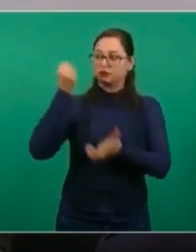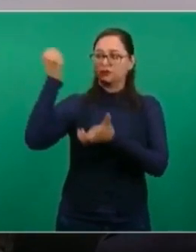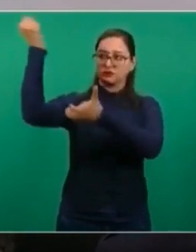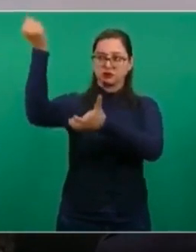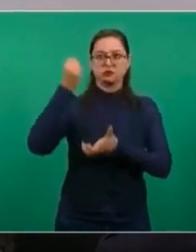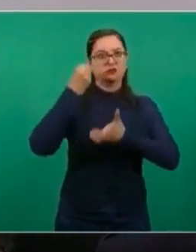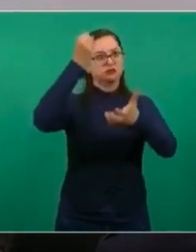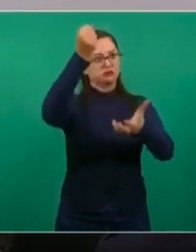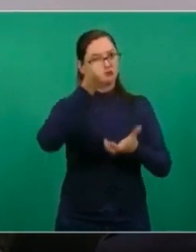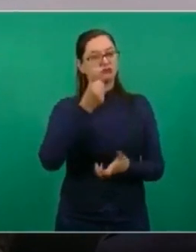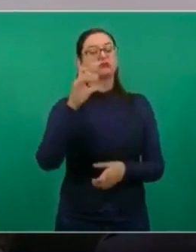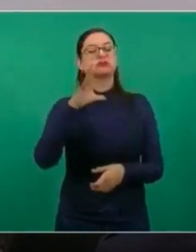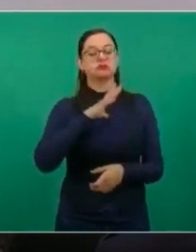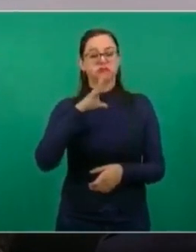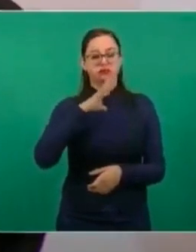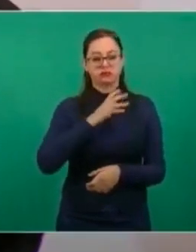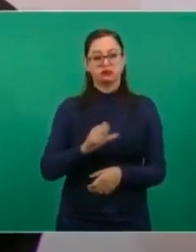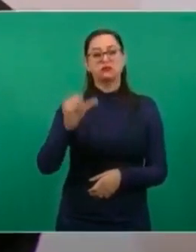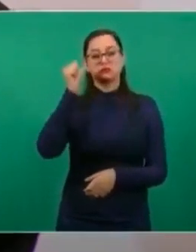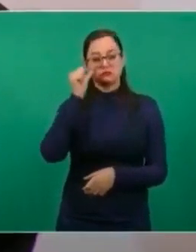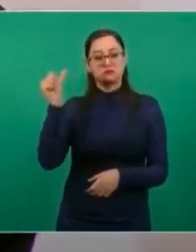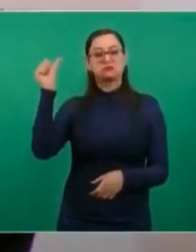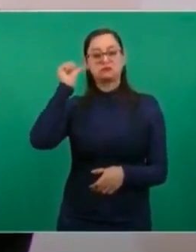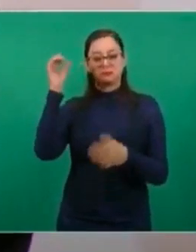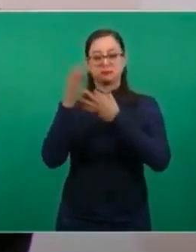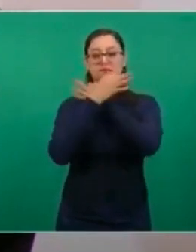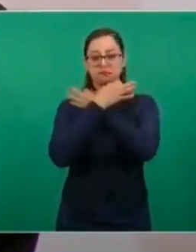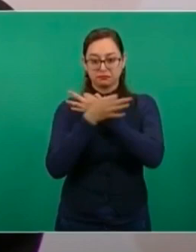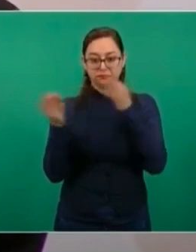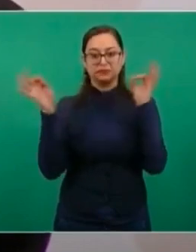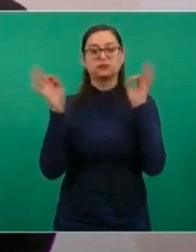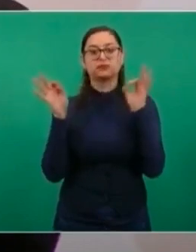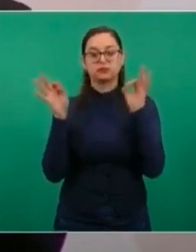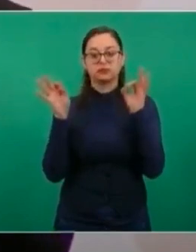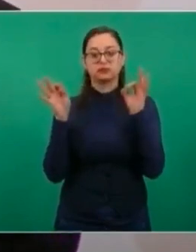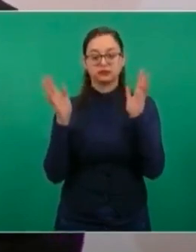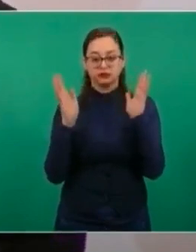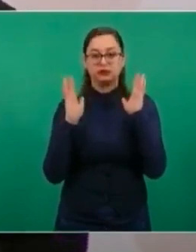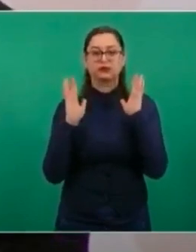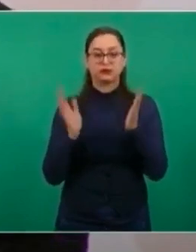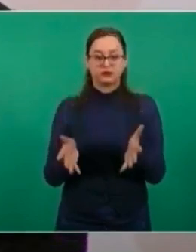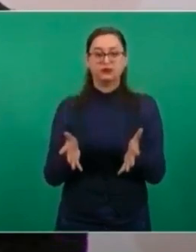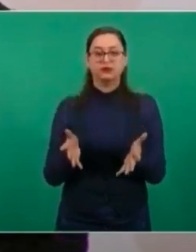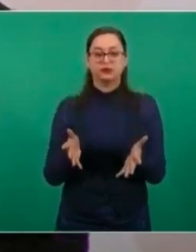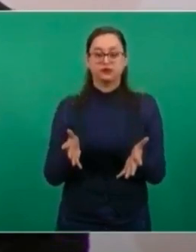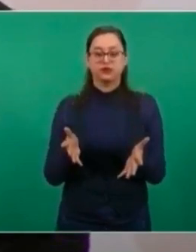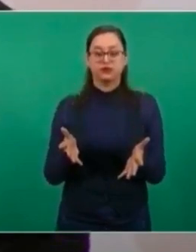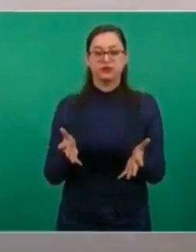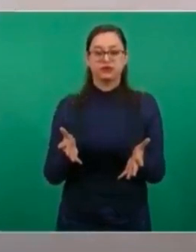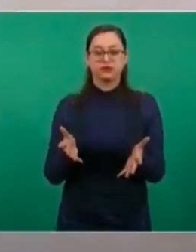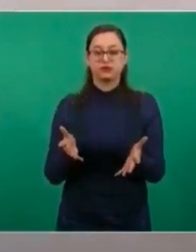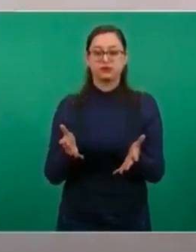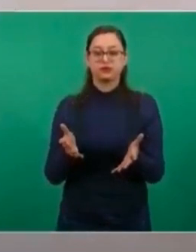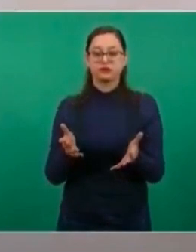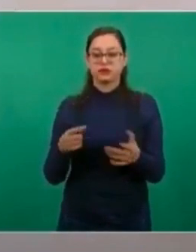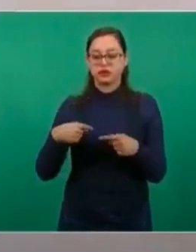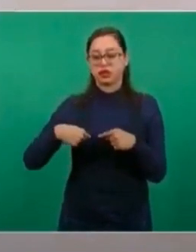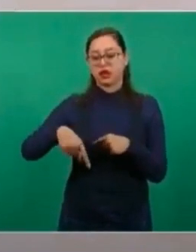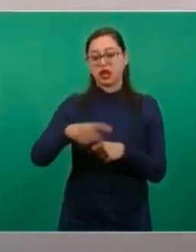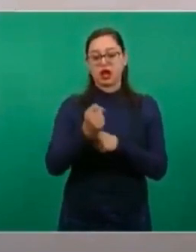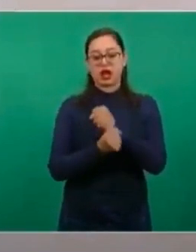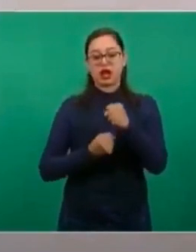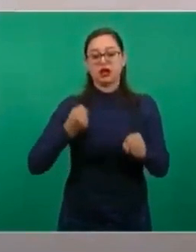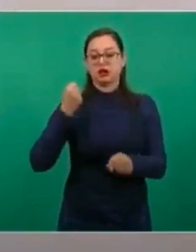extranjera. Ayer se dio a conocer que ya la inversión para este